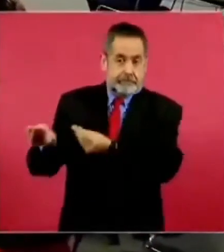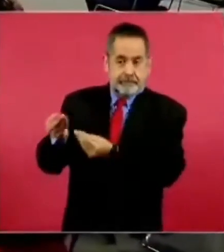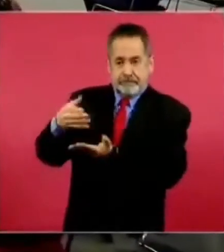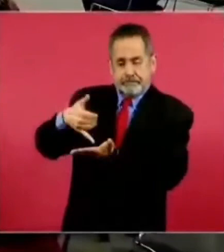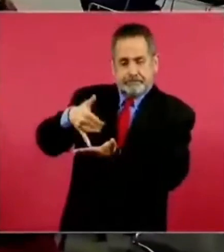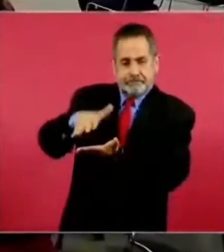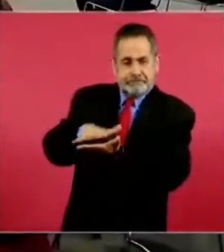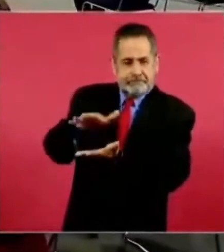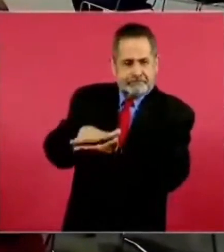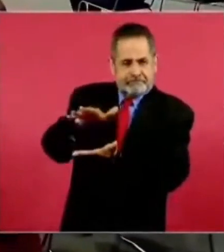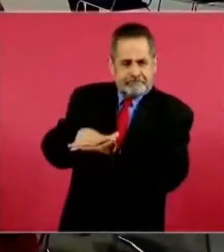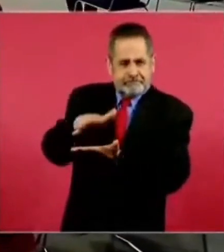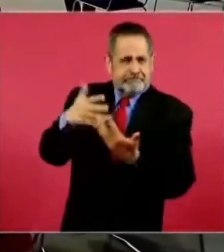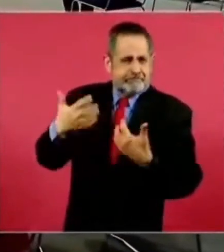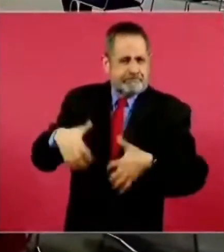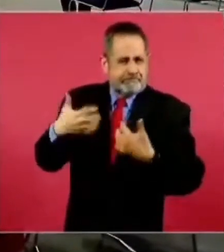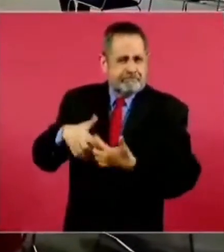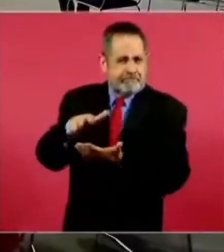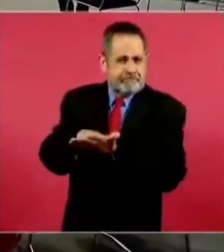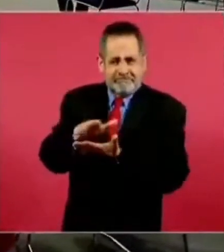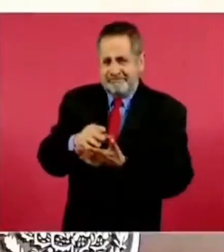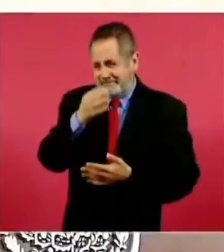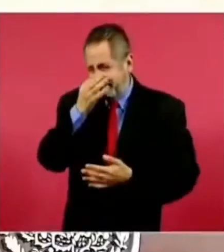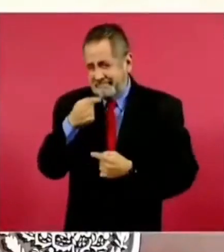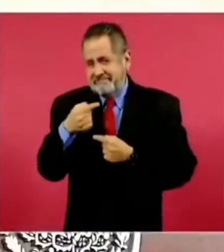2 de enero,